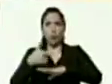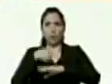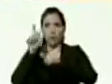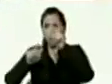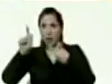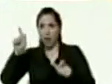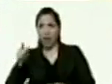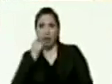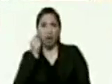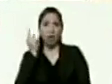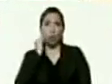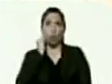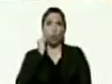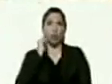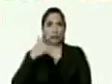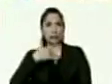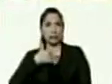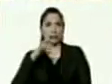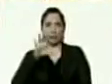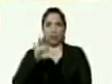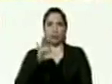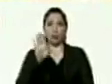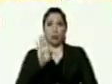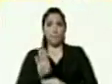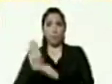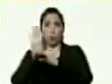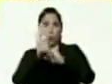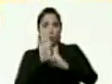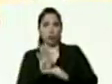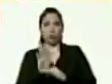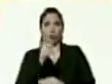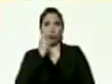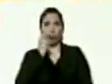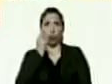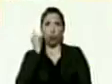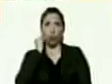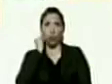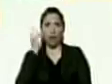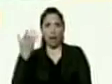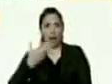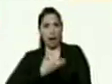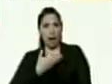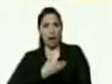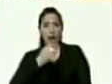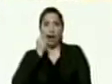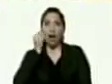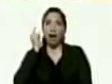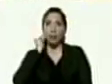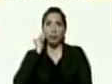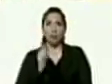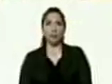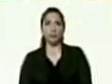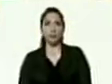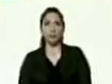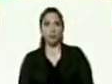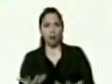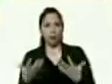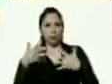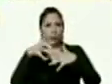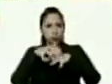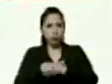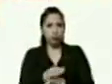gobernadoras patriotas de los protectores y protectoras de los alcaldes las alcaldesas la combinación